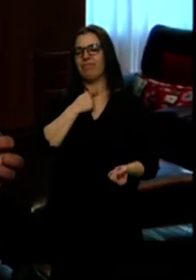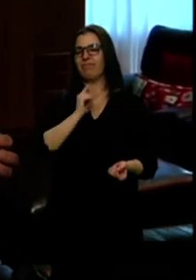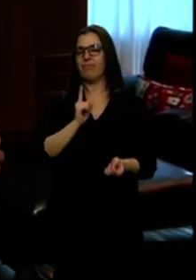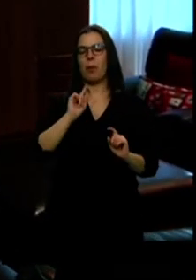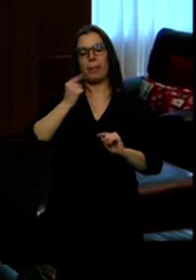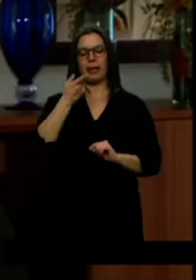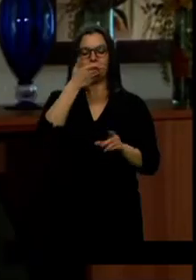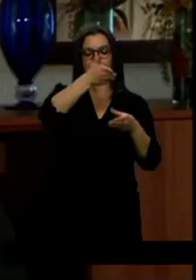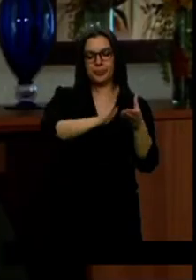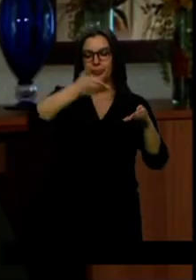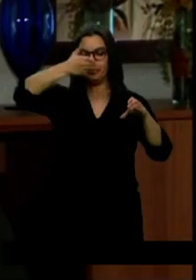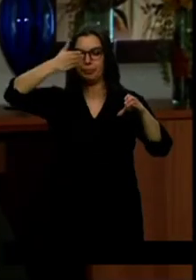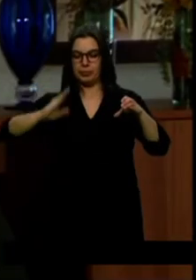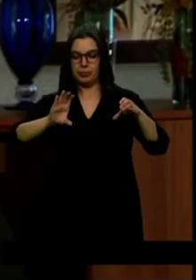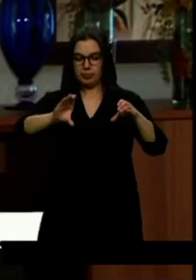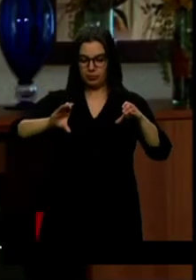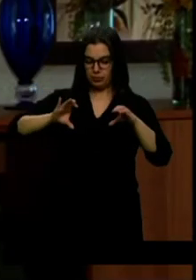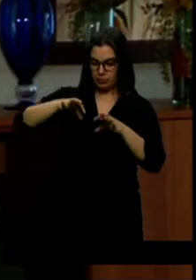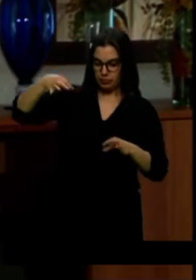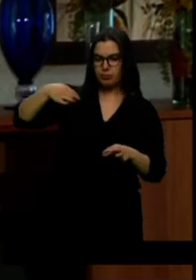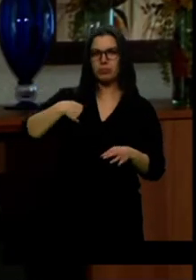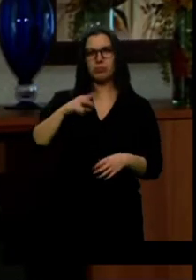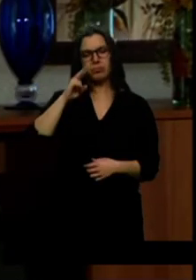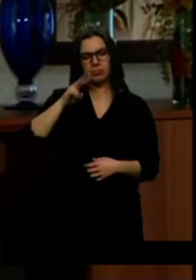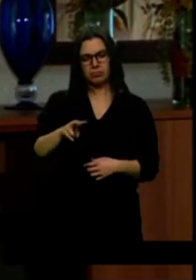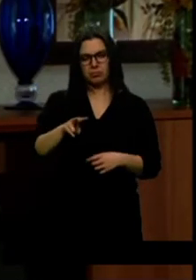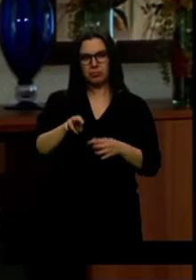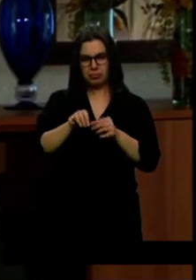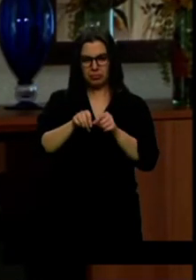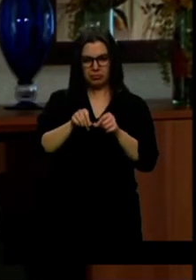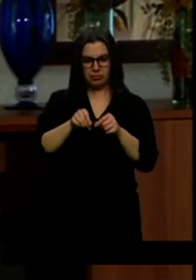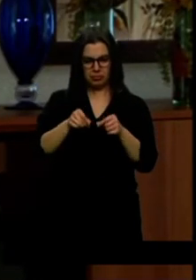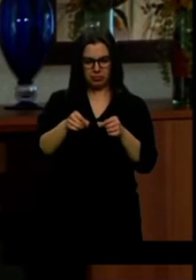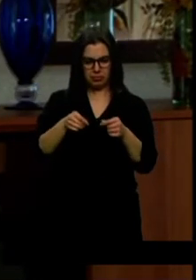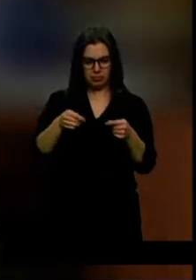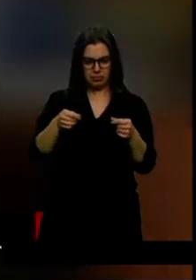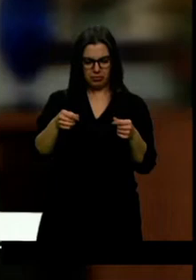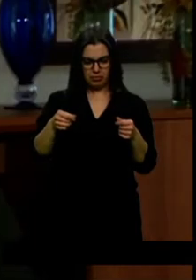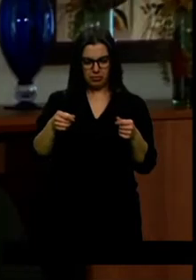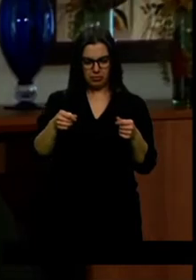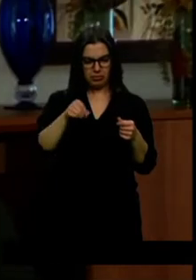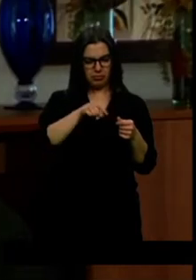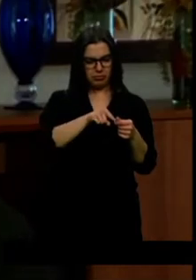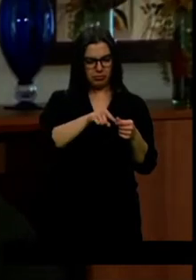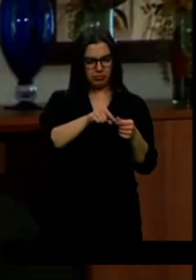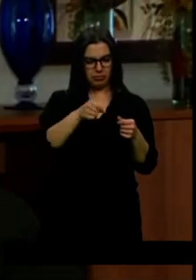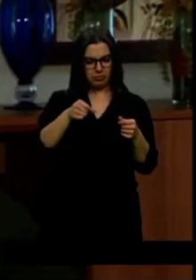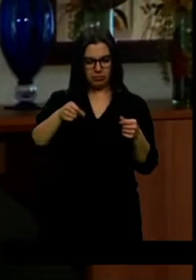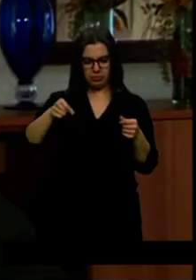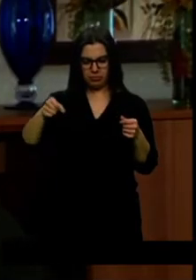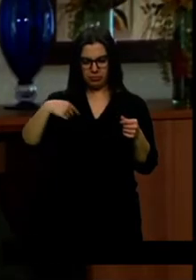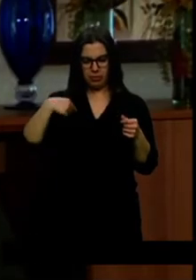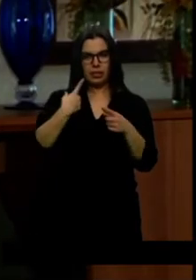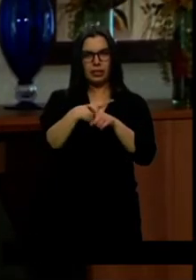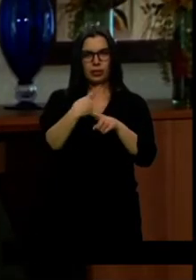regalo que les esperaba. Me doy cuenta que ya empieza, en un lado pone pa, en otro lado pone p, vague, se. Me pongo muy nervioso, ya empiezo a que callar un